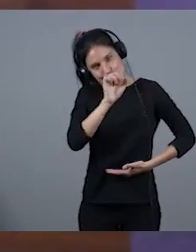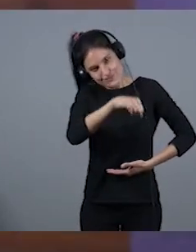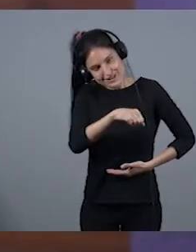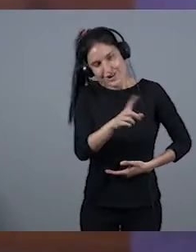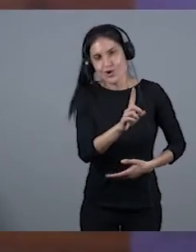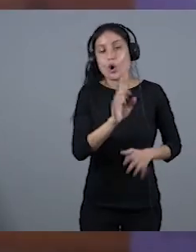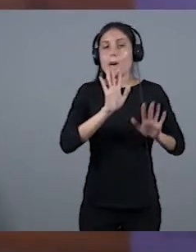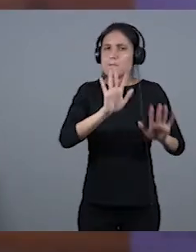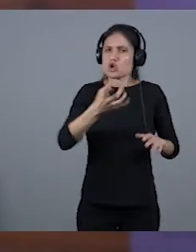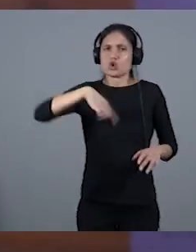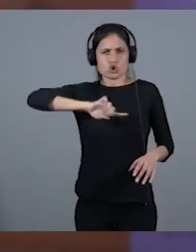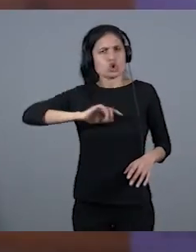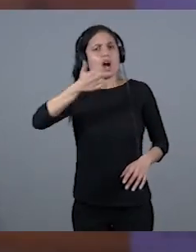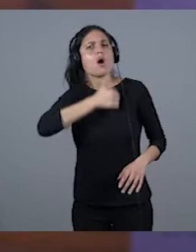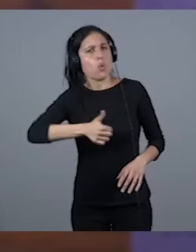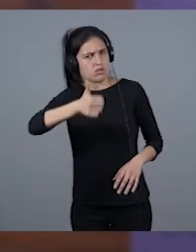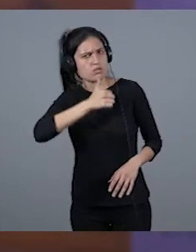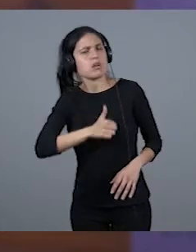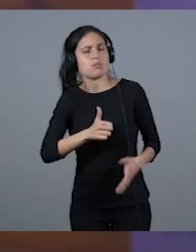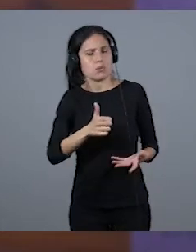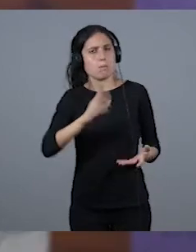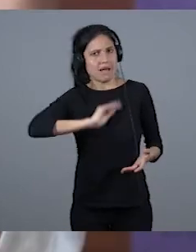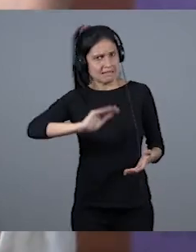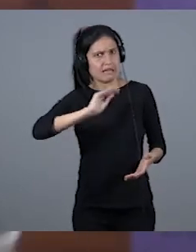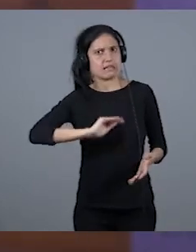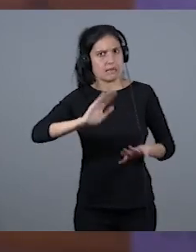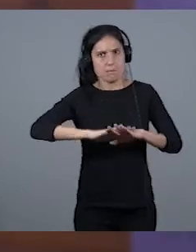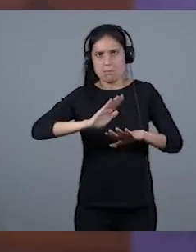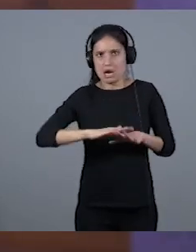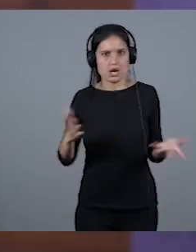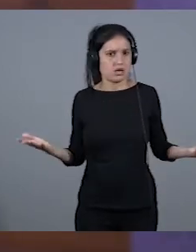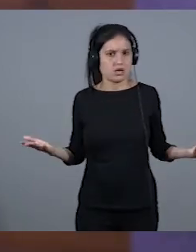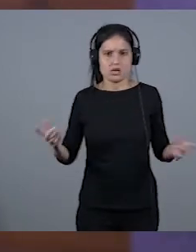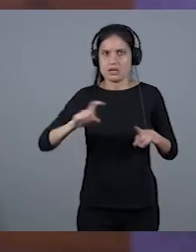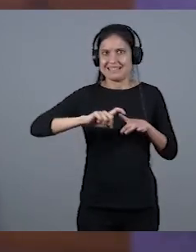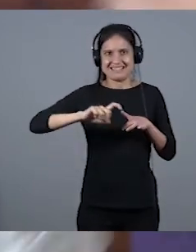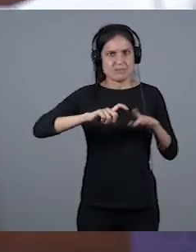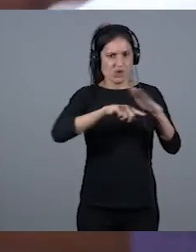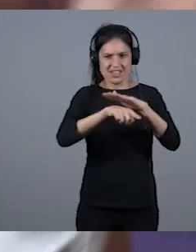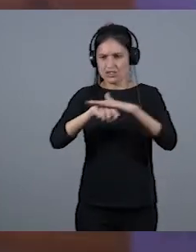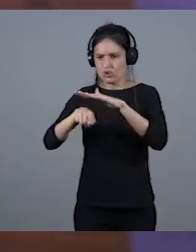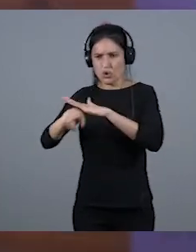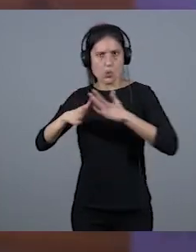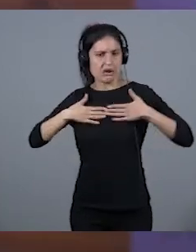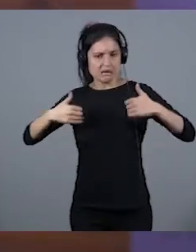aguante y mucho para poder asumir cualquier tipo de gestión. bueno,